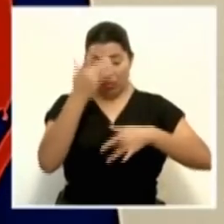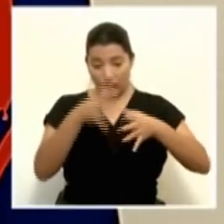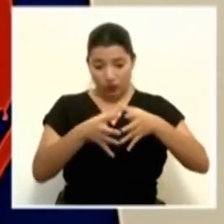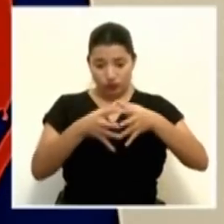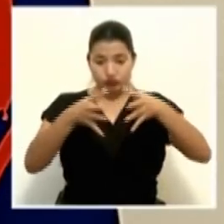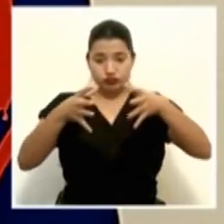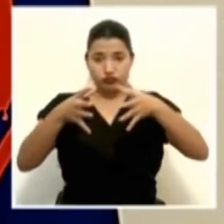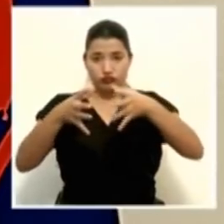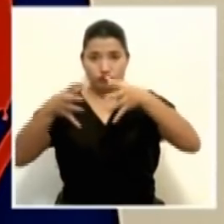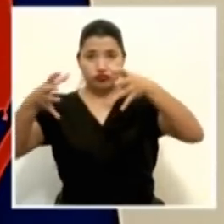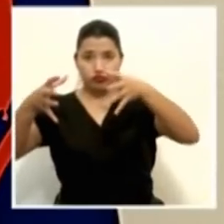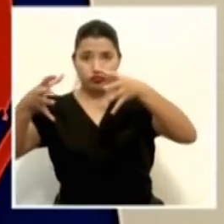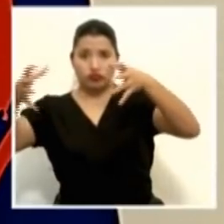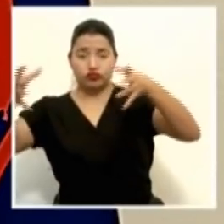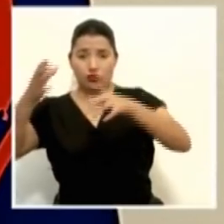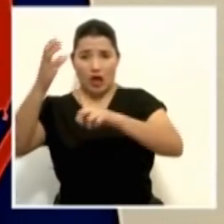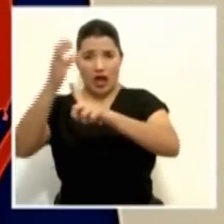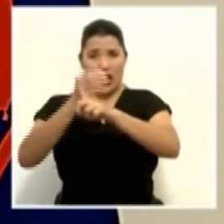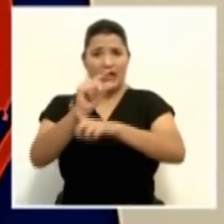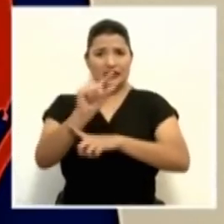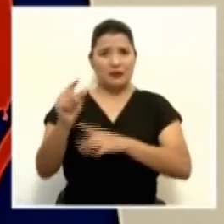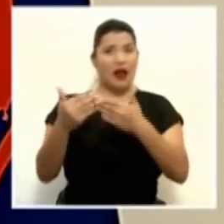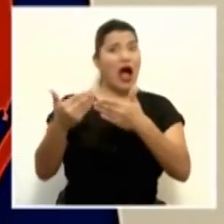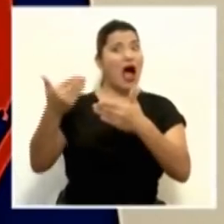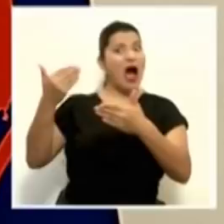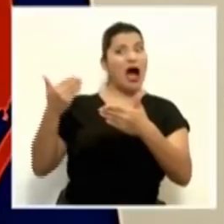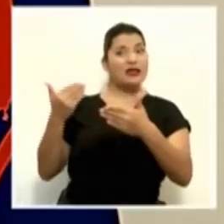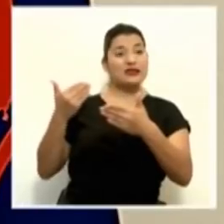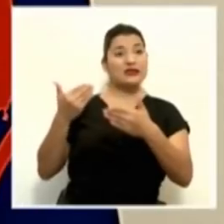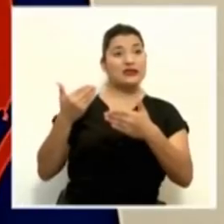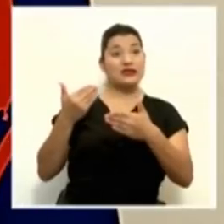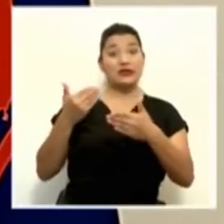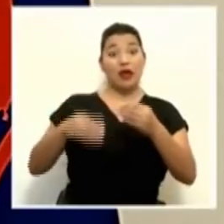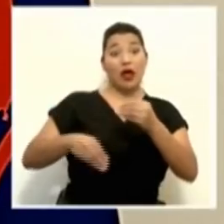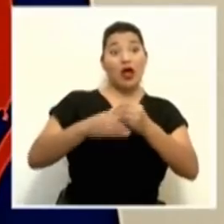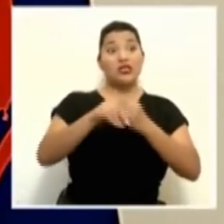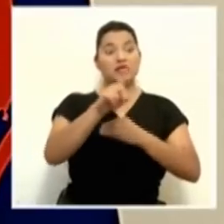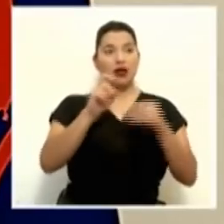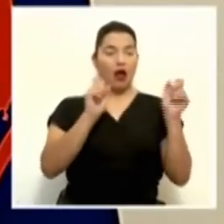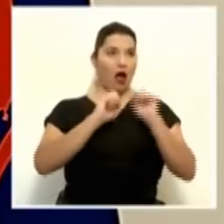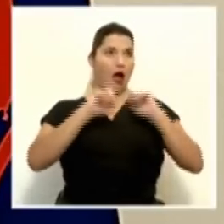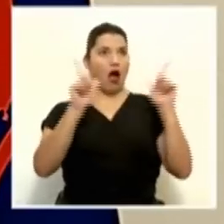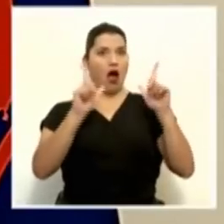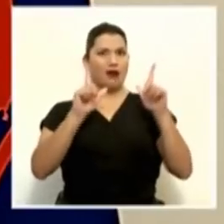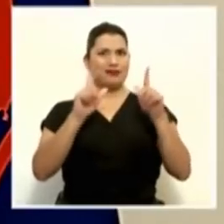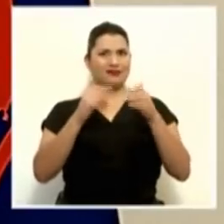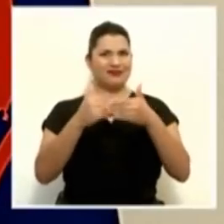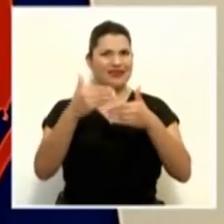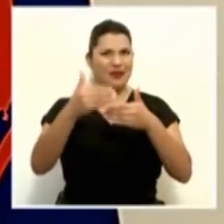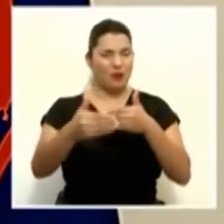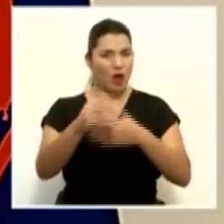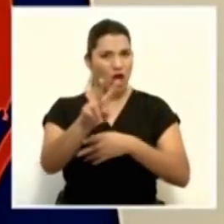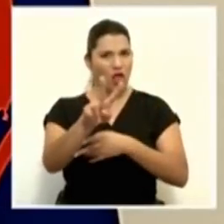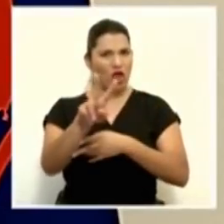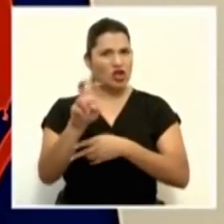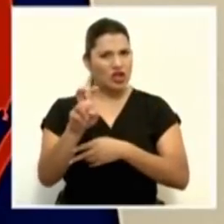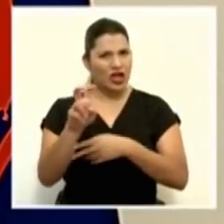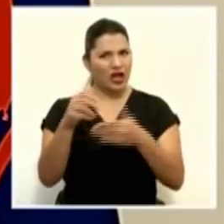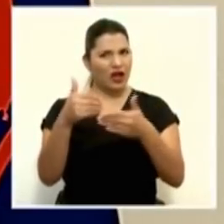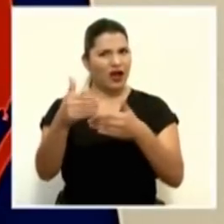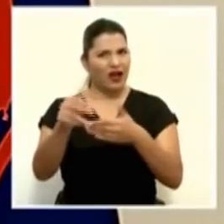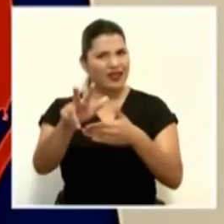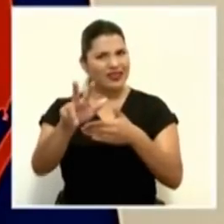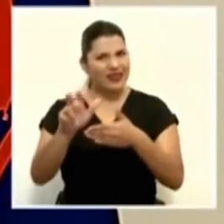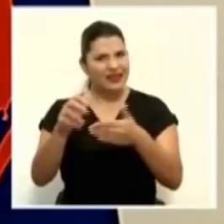Antes, llegar a un número de 100 era alarmante. Después rompimos la barrera de los 200, 300,